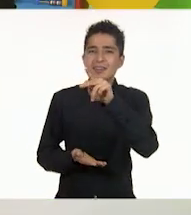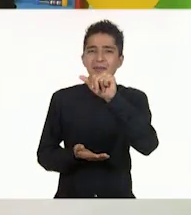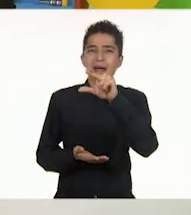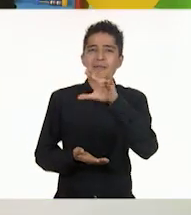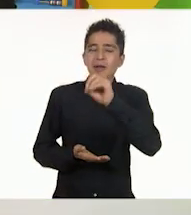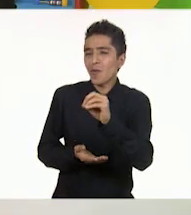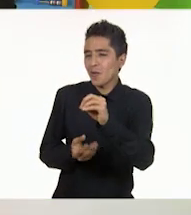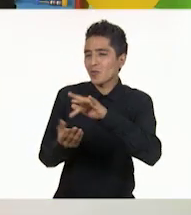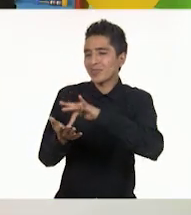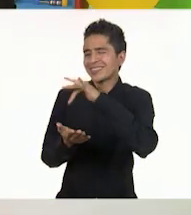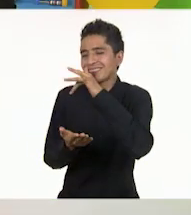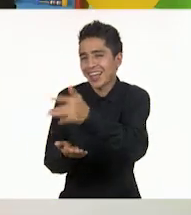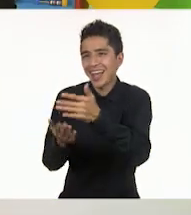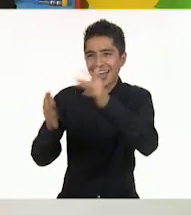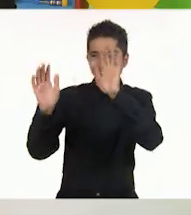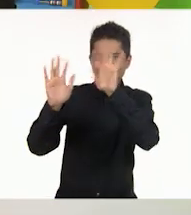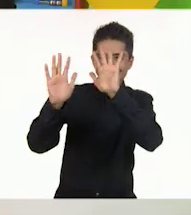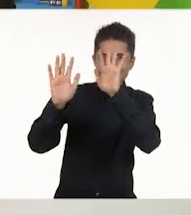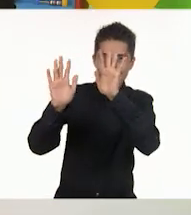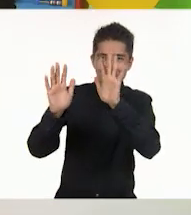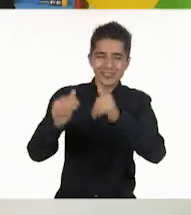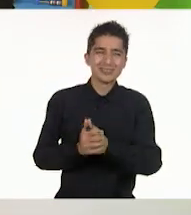luego! ¡Adiós! Pablo! ¡Adiós!